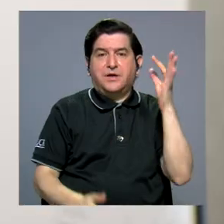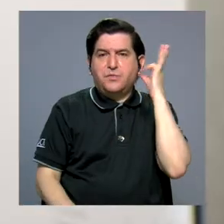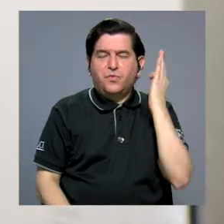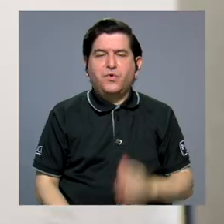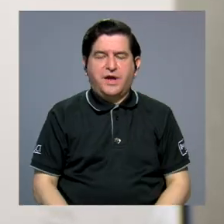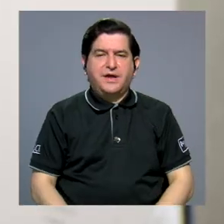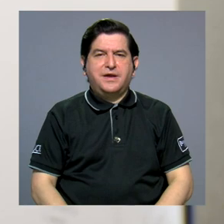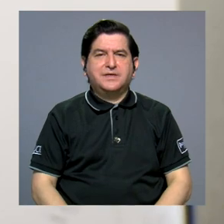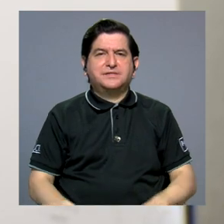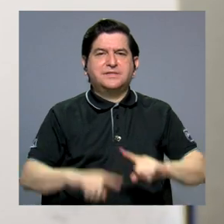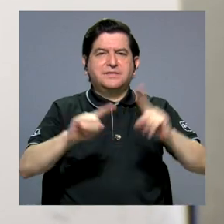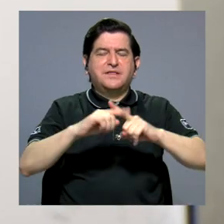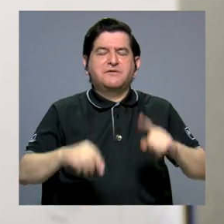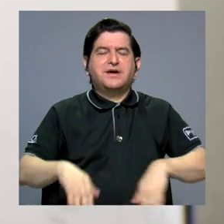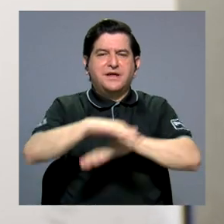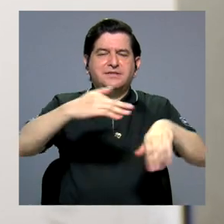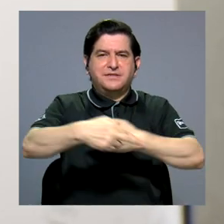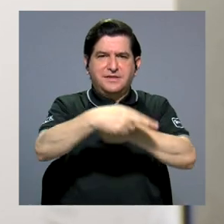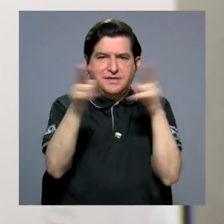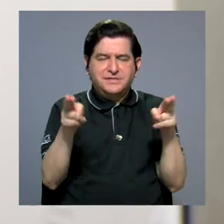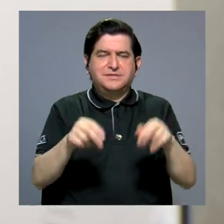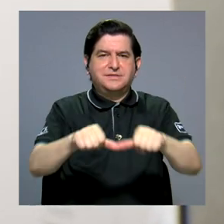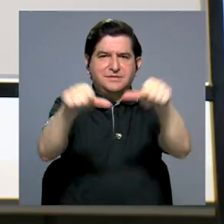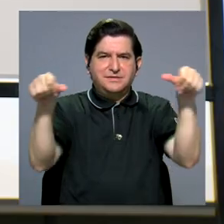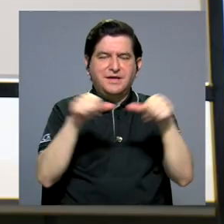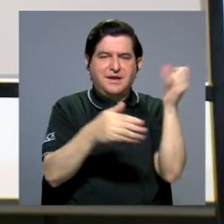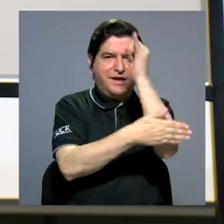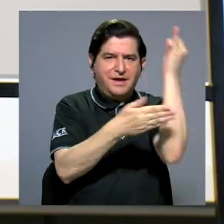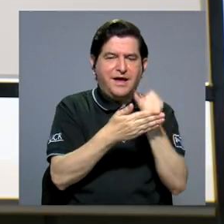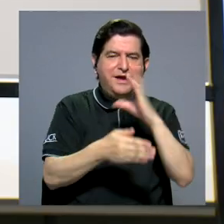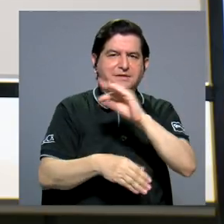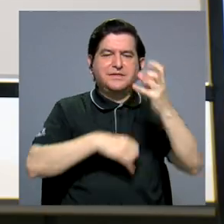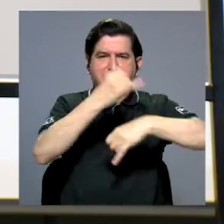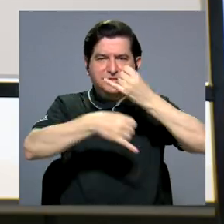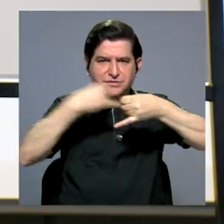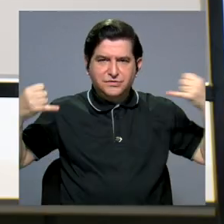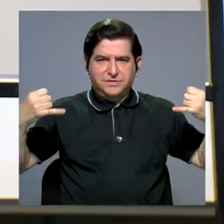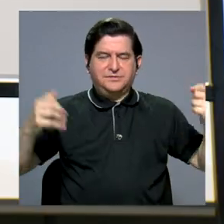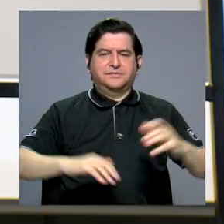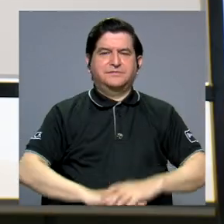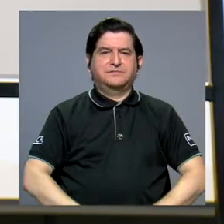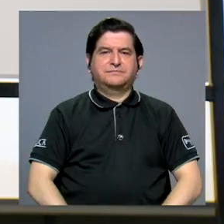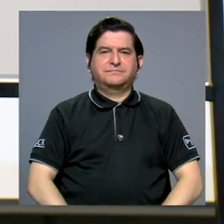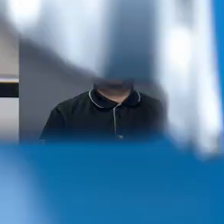mujeres pertenecientes a las sedes regionales del área de artes y letras.